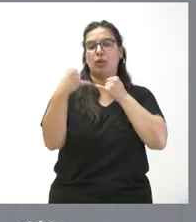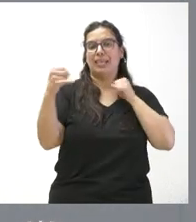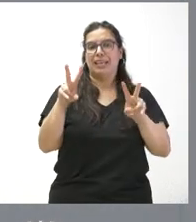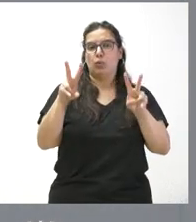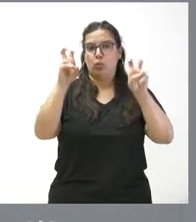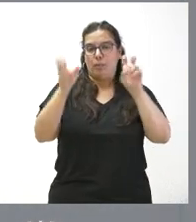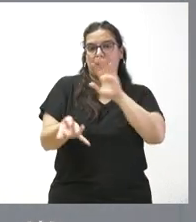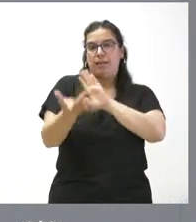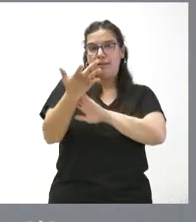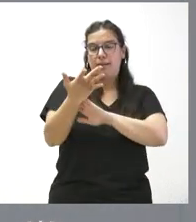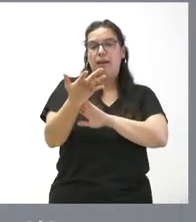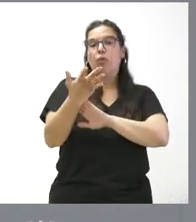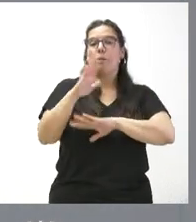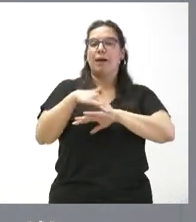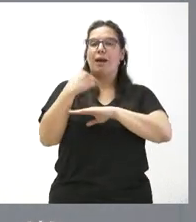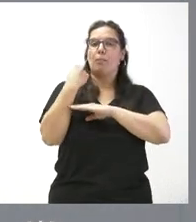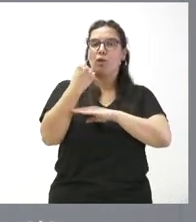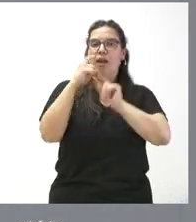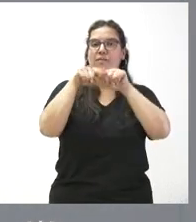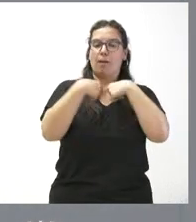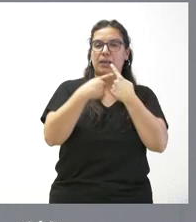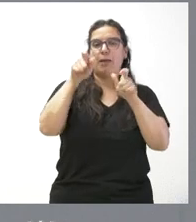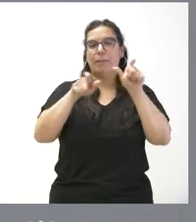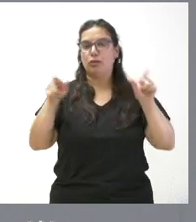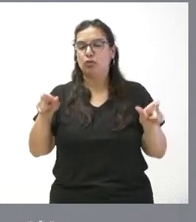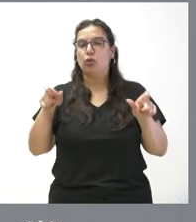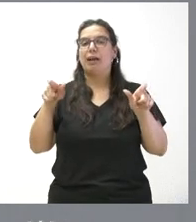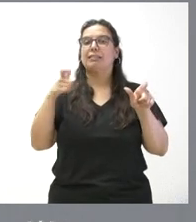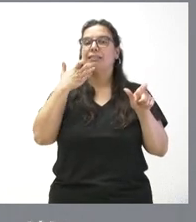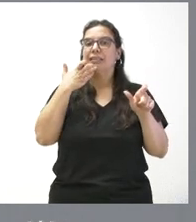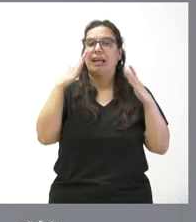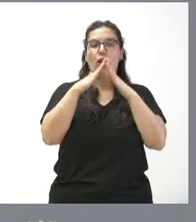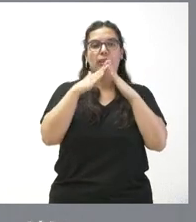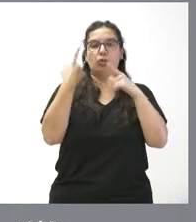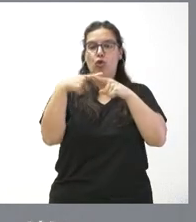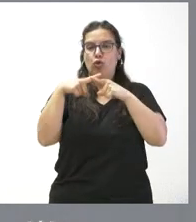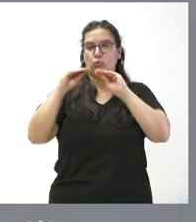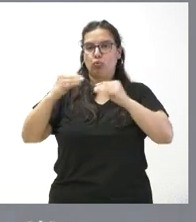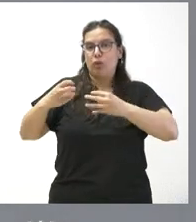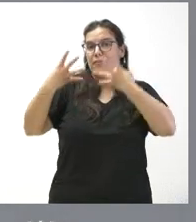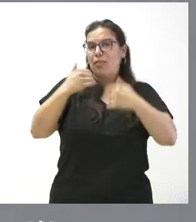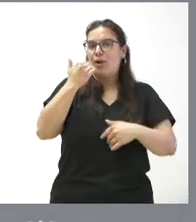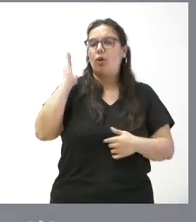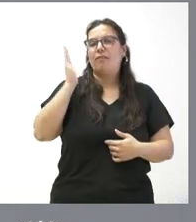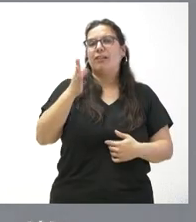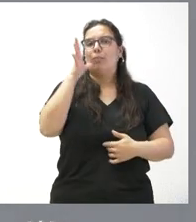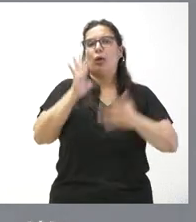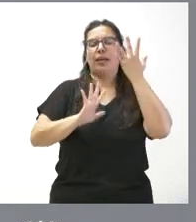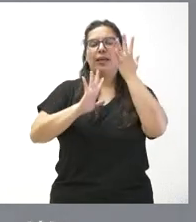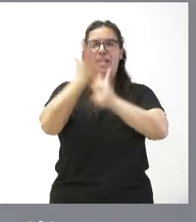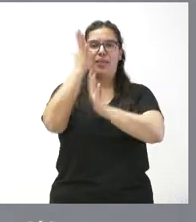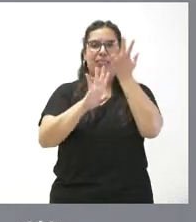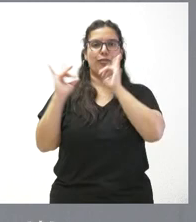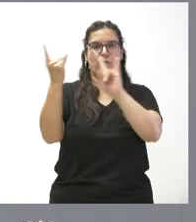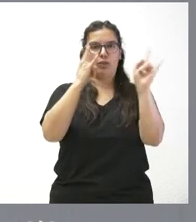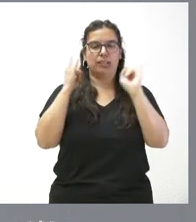puso en marcha para apoyar a las familias y a las personas cuyas viviendas o enseres o edificaciones habían sido afectadas por los incendios